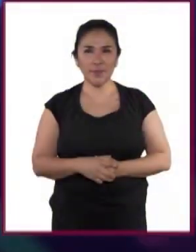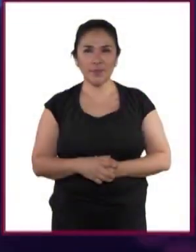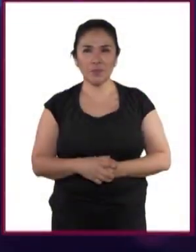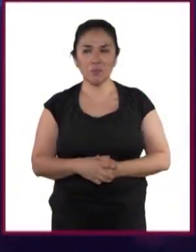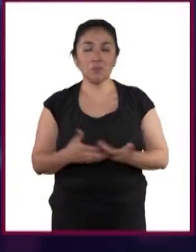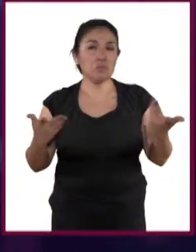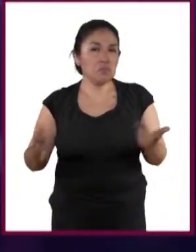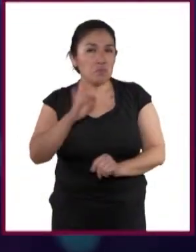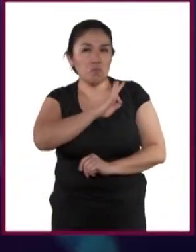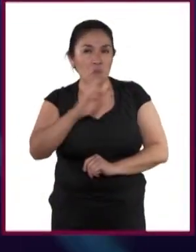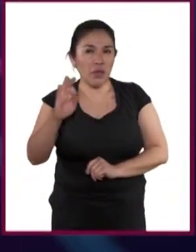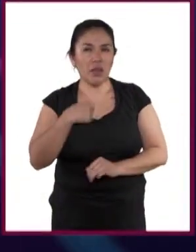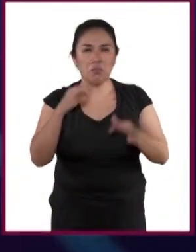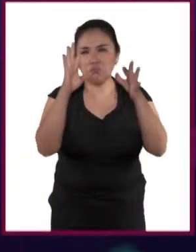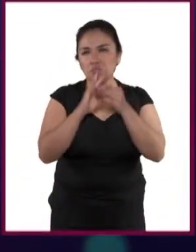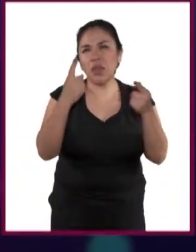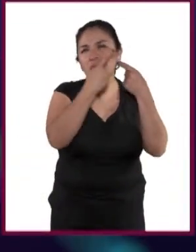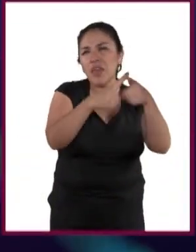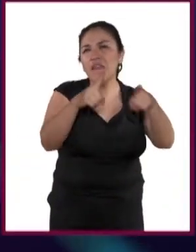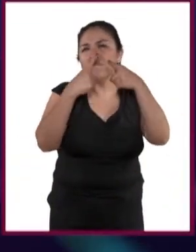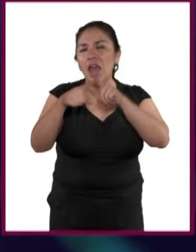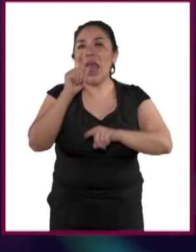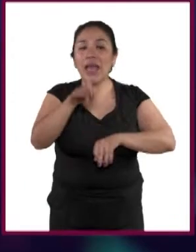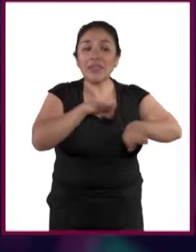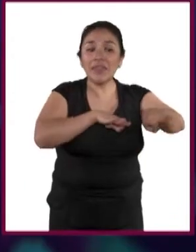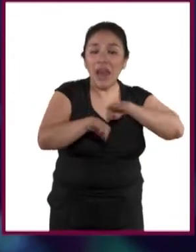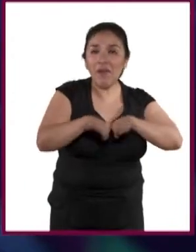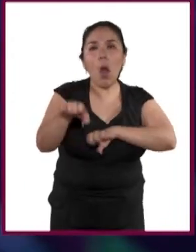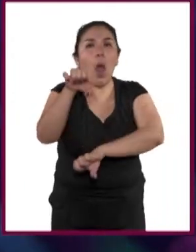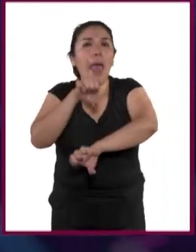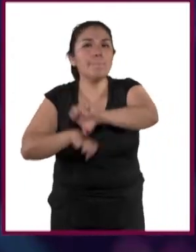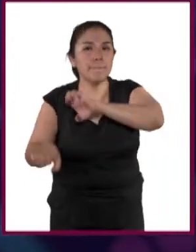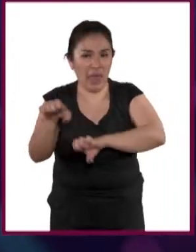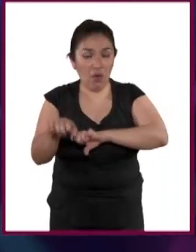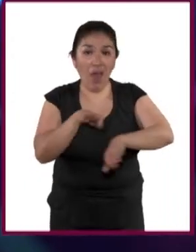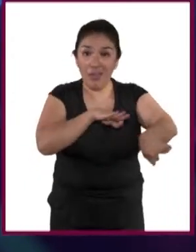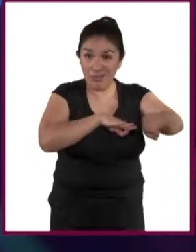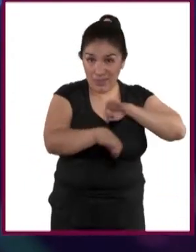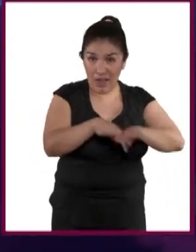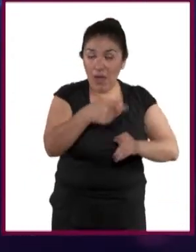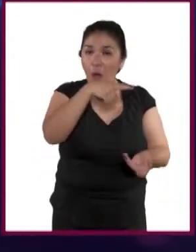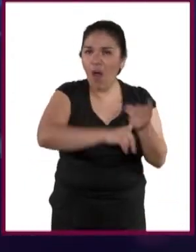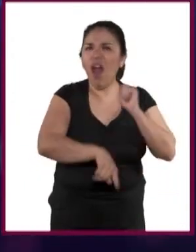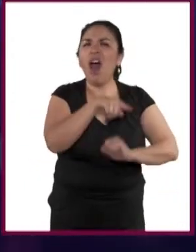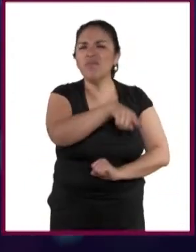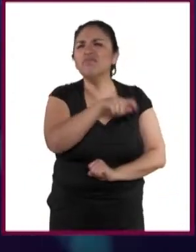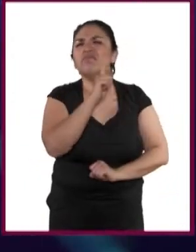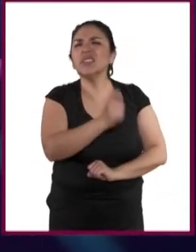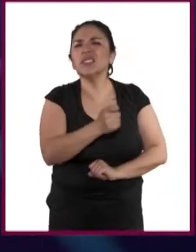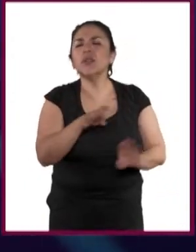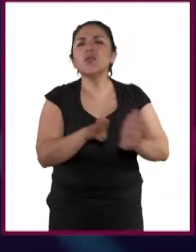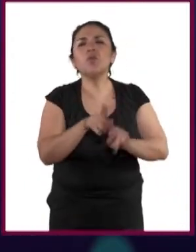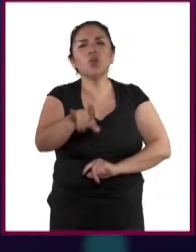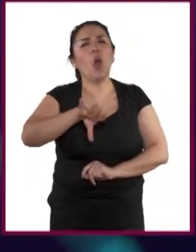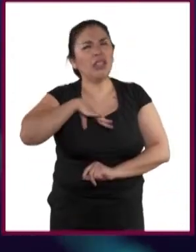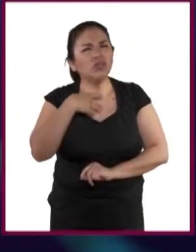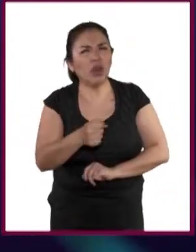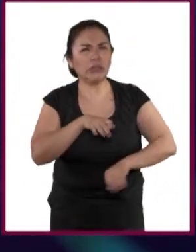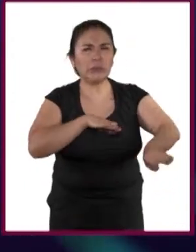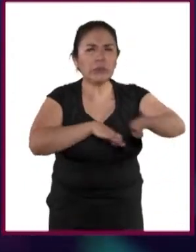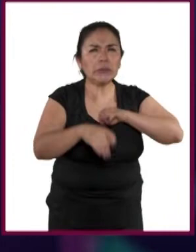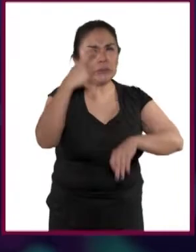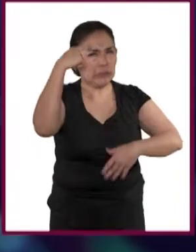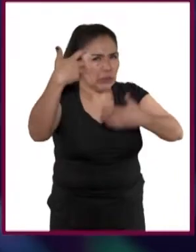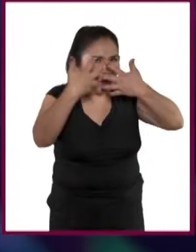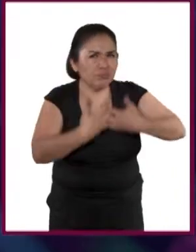Podríamos hacer una distinción entre trabajo y empleo. Y el trabajo no es otra cosa que, digamos, el esfuerzo físico o